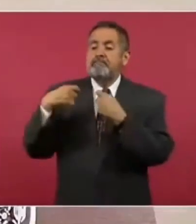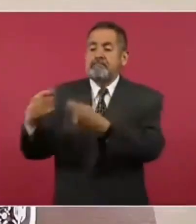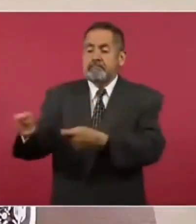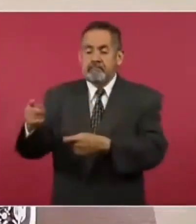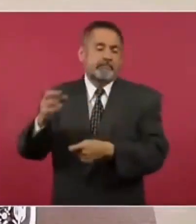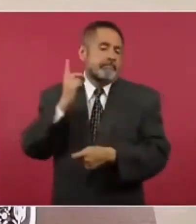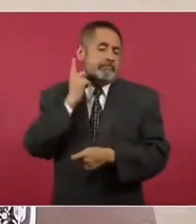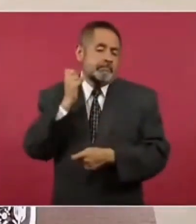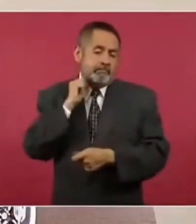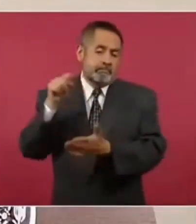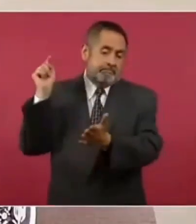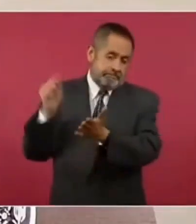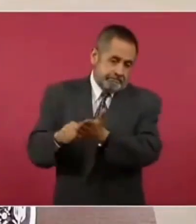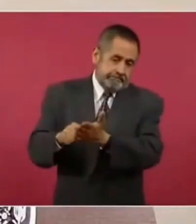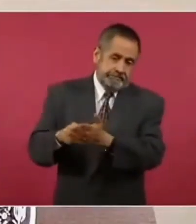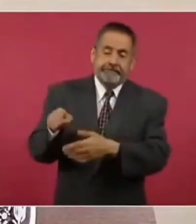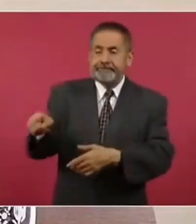había